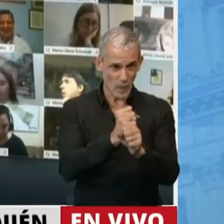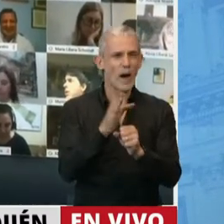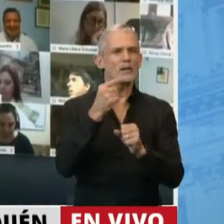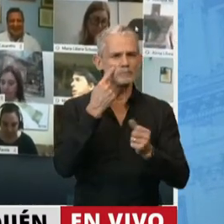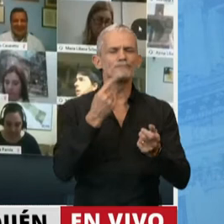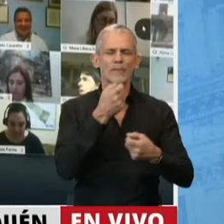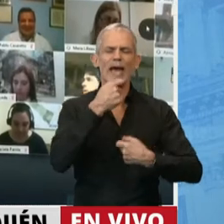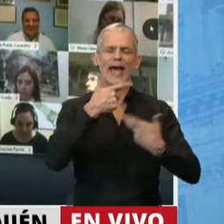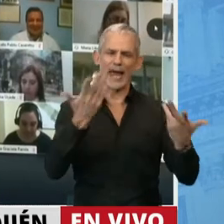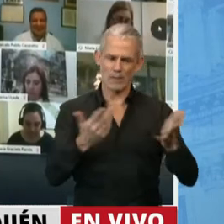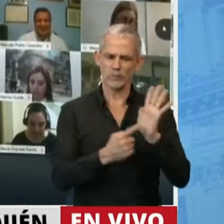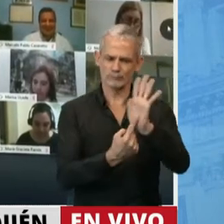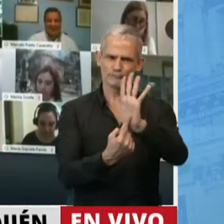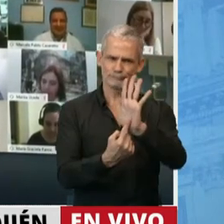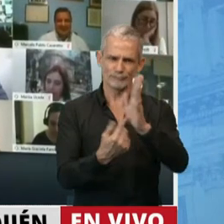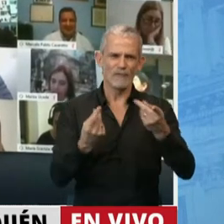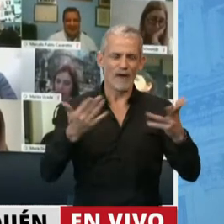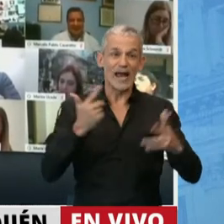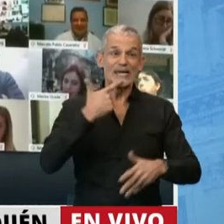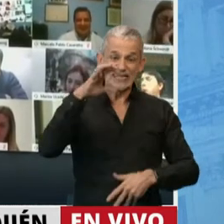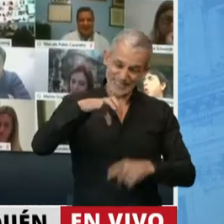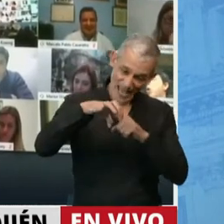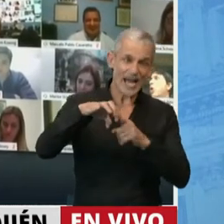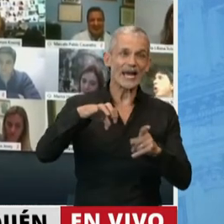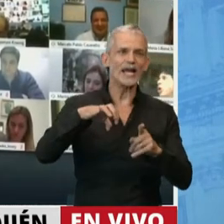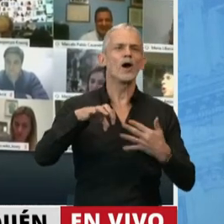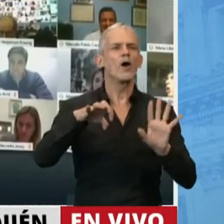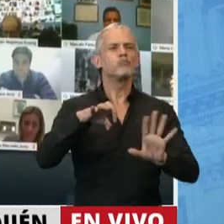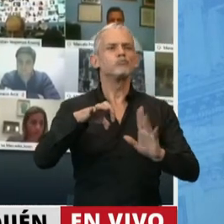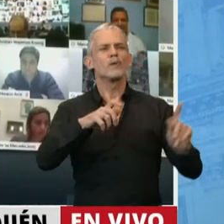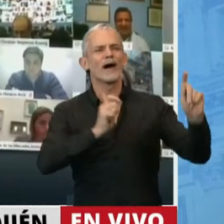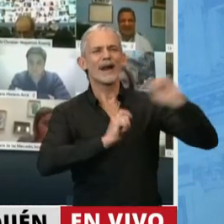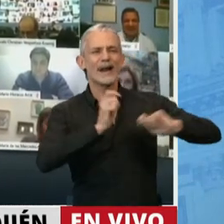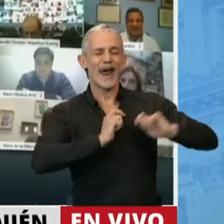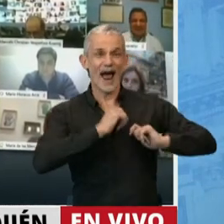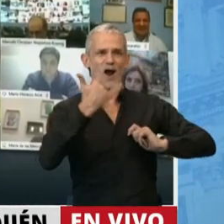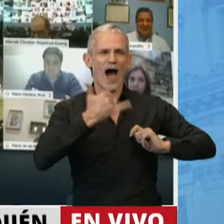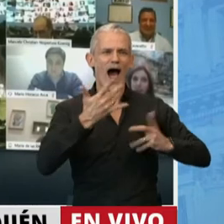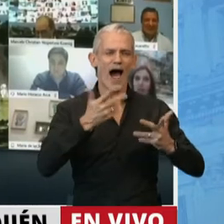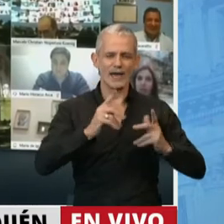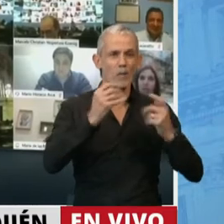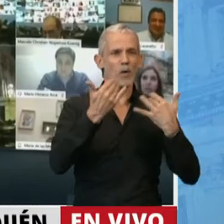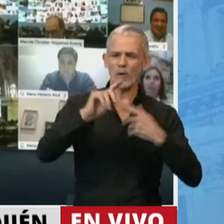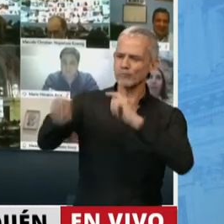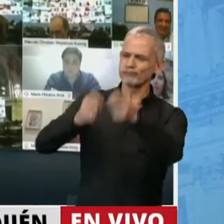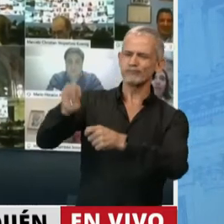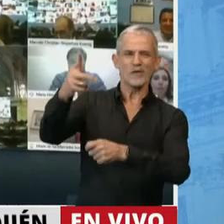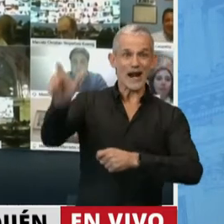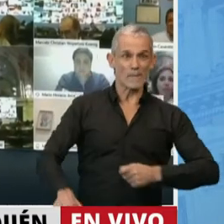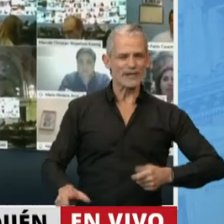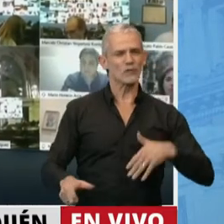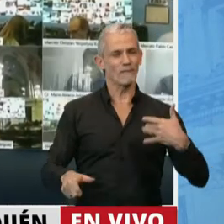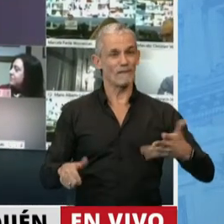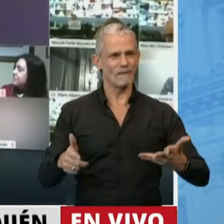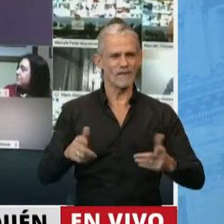muestra de ello. La sangre es el regalo más valioso que podemos ofrecer a otra persona. El